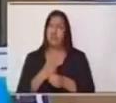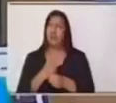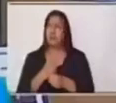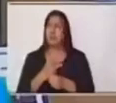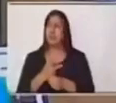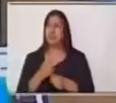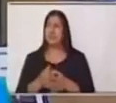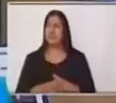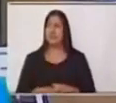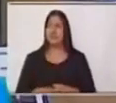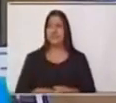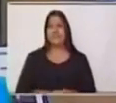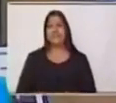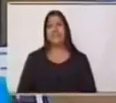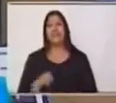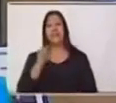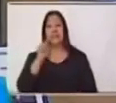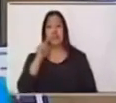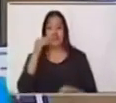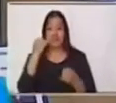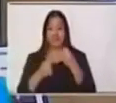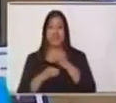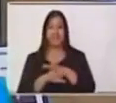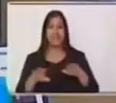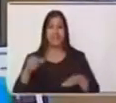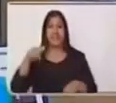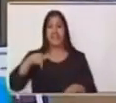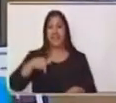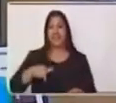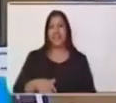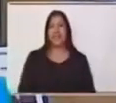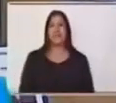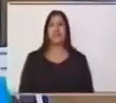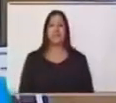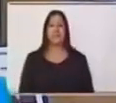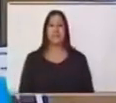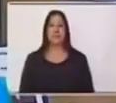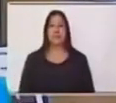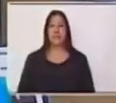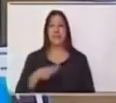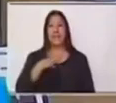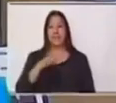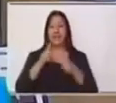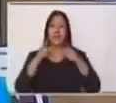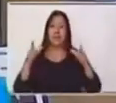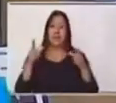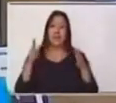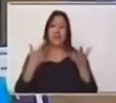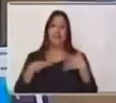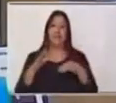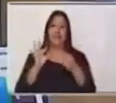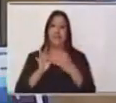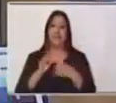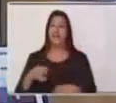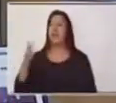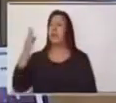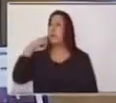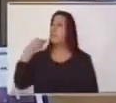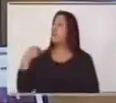Por ello, hemos llegado al final de este segmento. Tenemos en el lenguaje de señas a ruto.